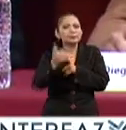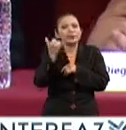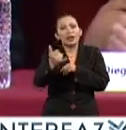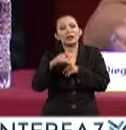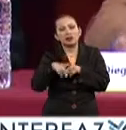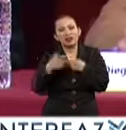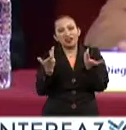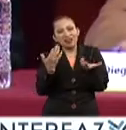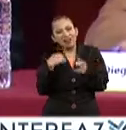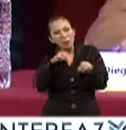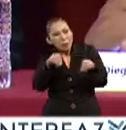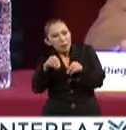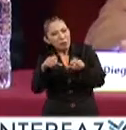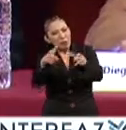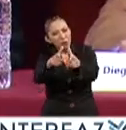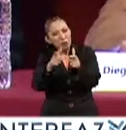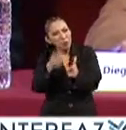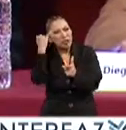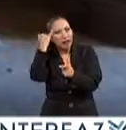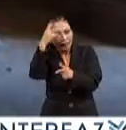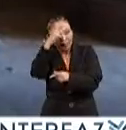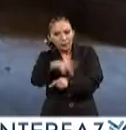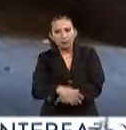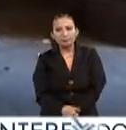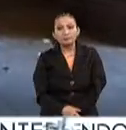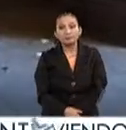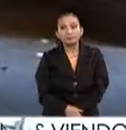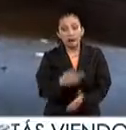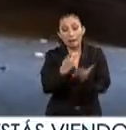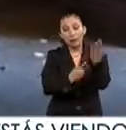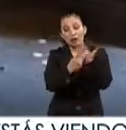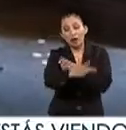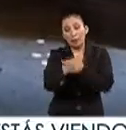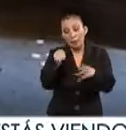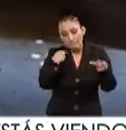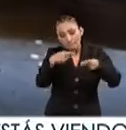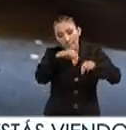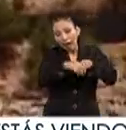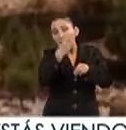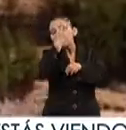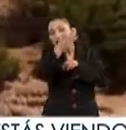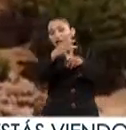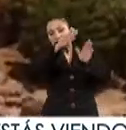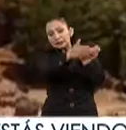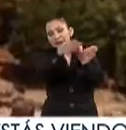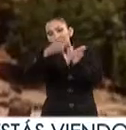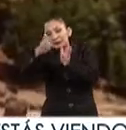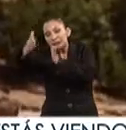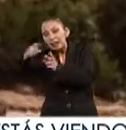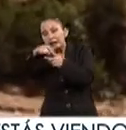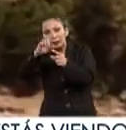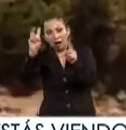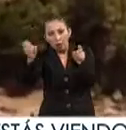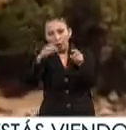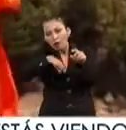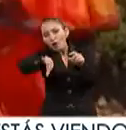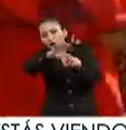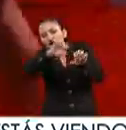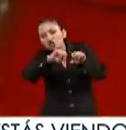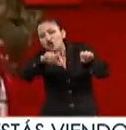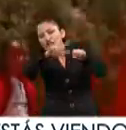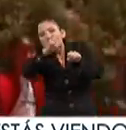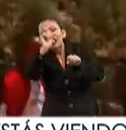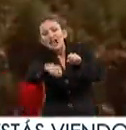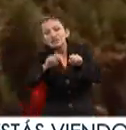vulneran al movimiento indígena mexicano el programa ha desarrollado a través de tres grandes etapas temas como la estructura social